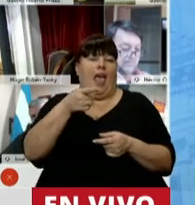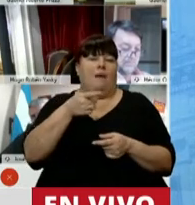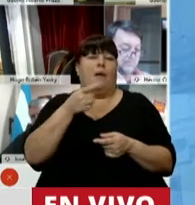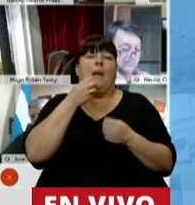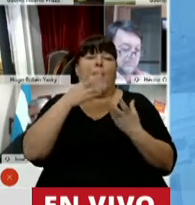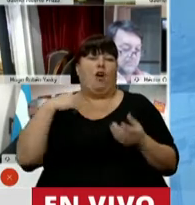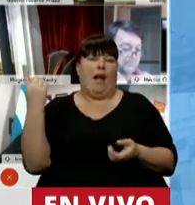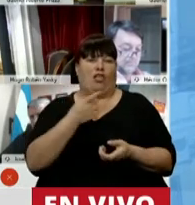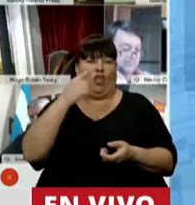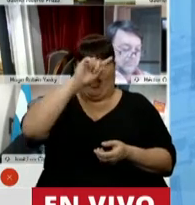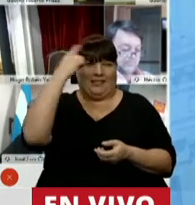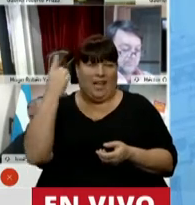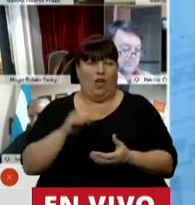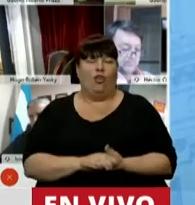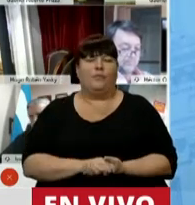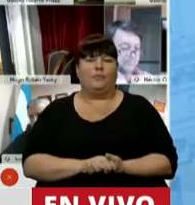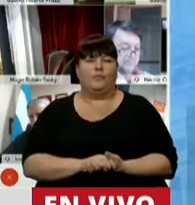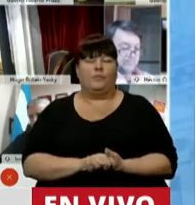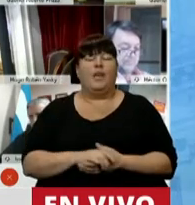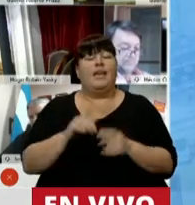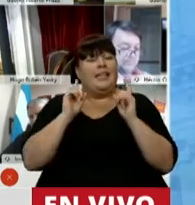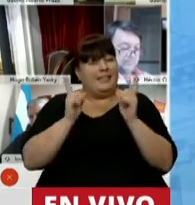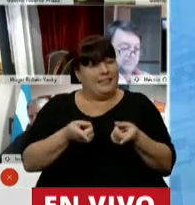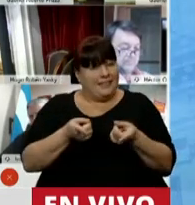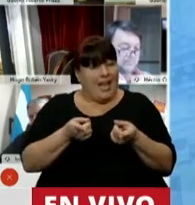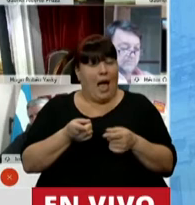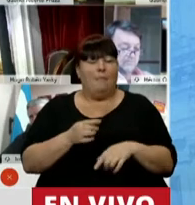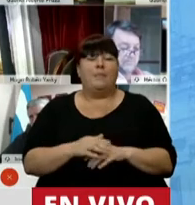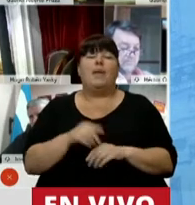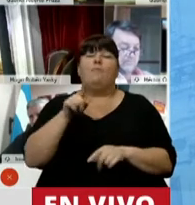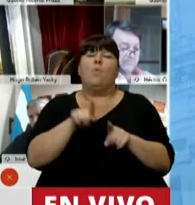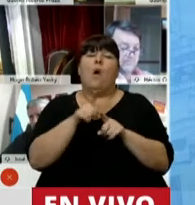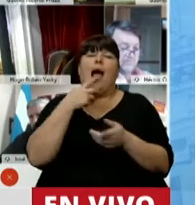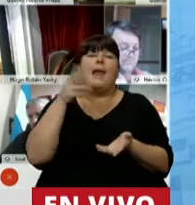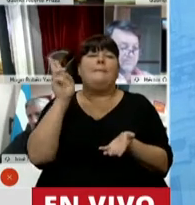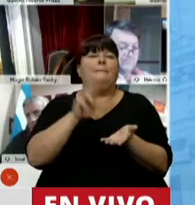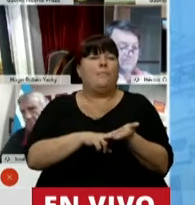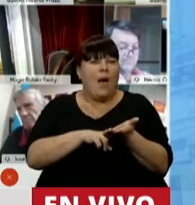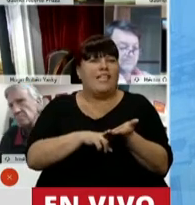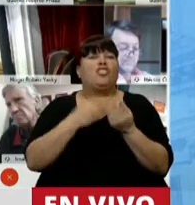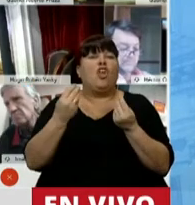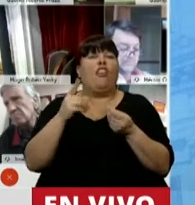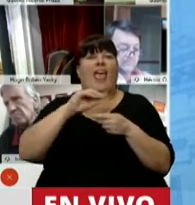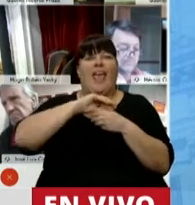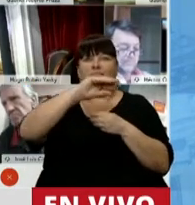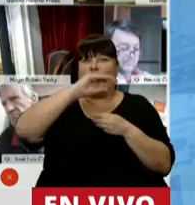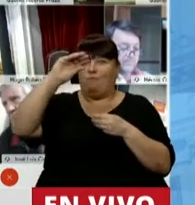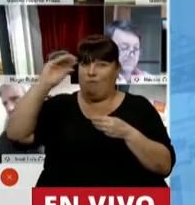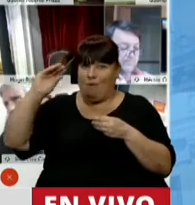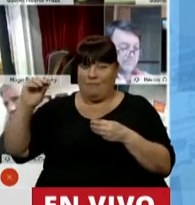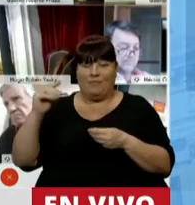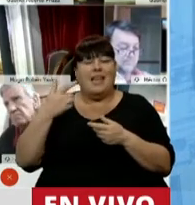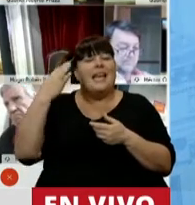bien general del Estado. A la vez, es un tipo de impuesto de los coparticipables. La